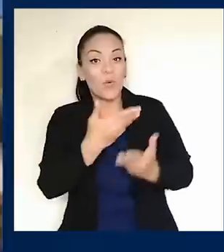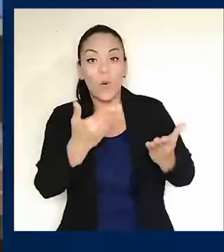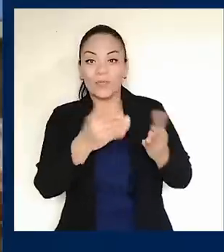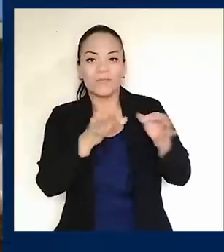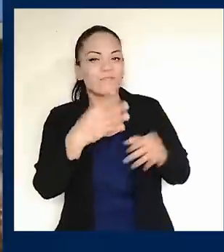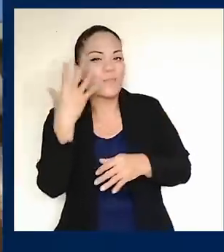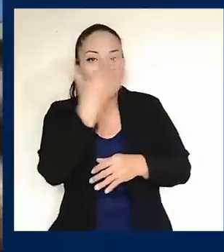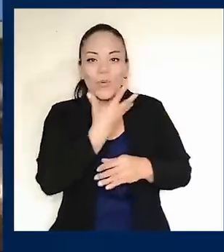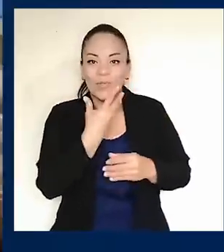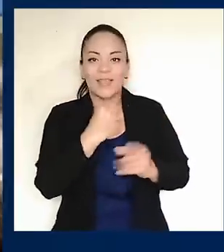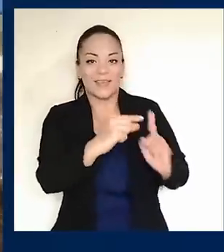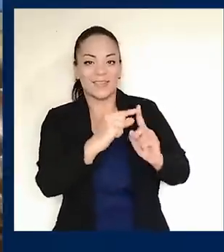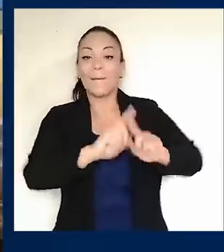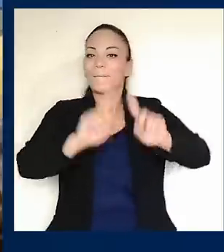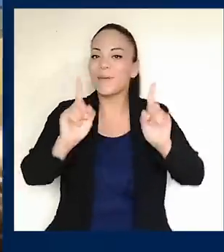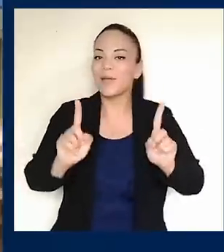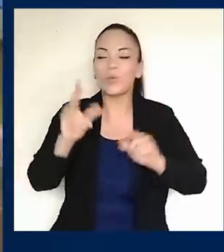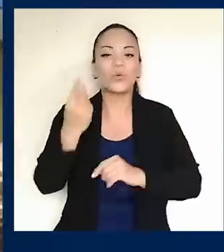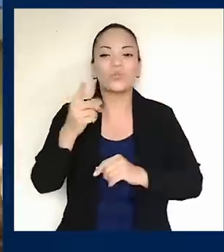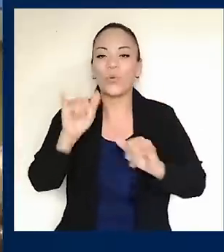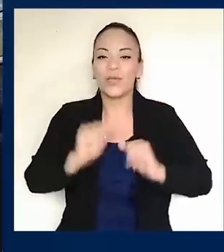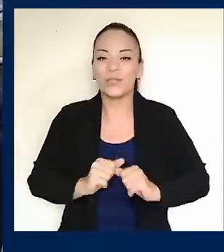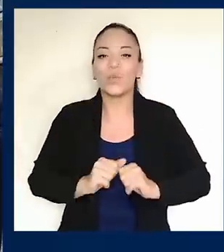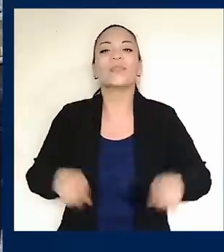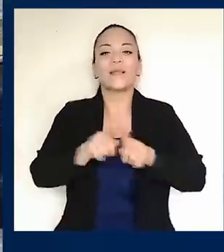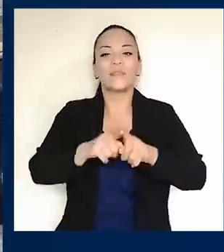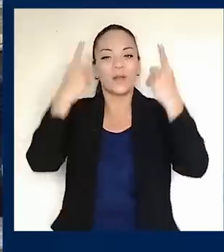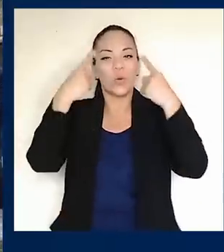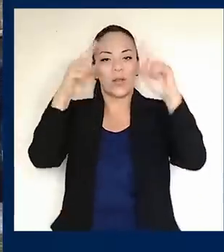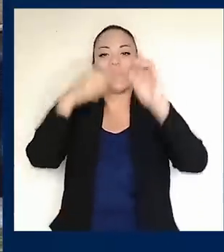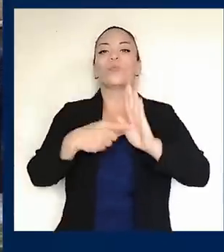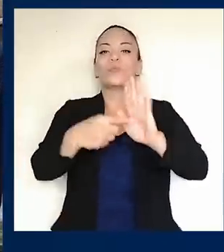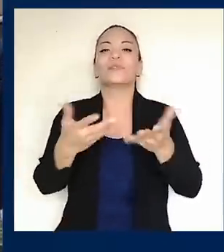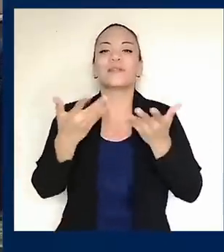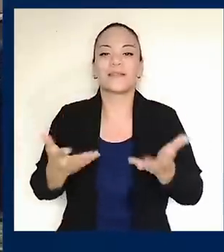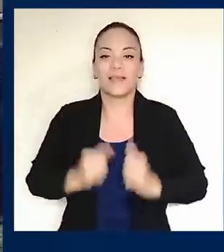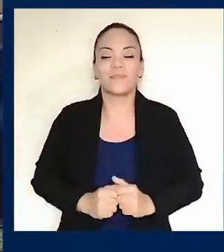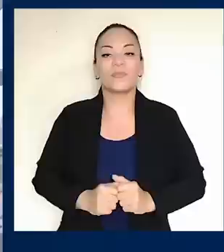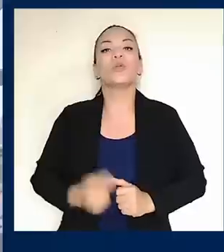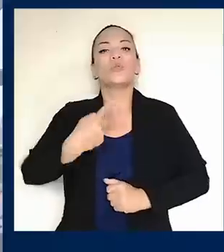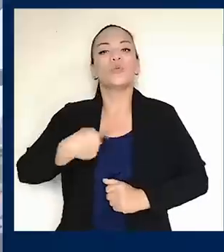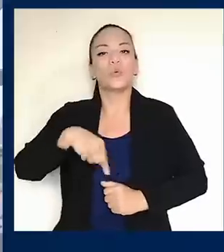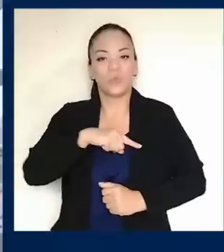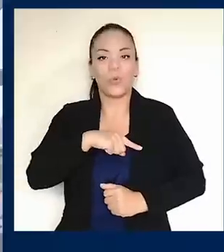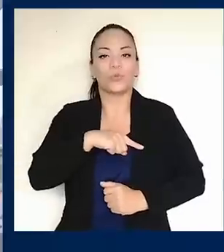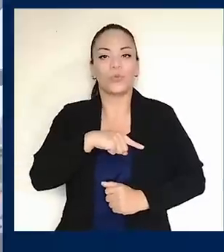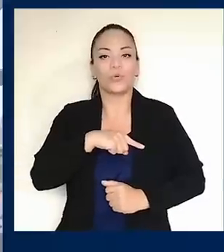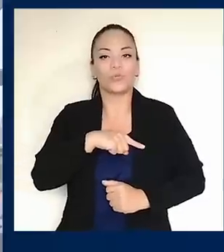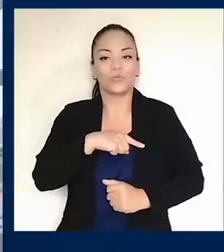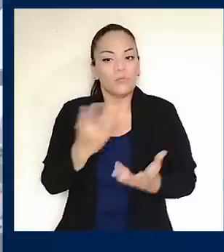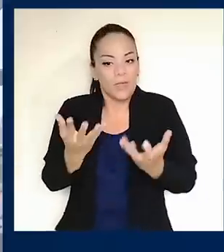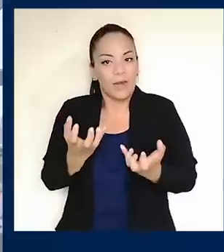la verdad. Pero más que piropos, lo que logramos demostrar es que queremos ser